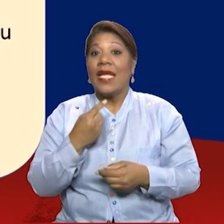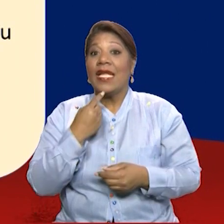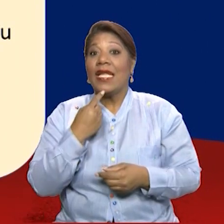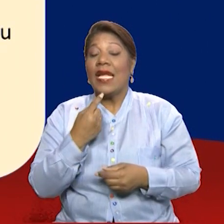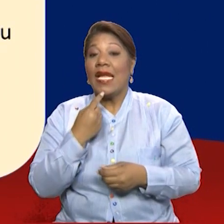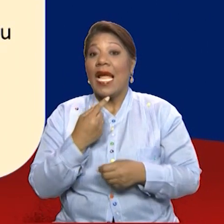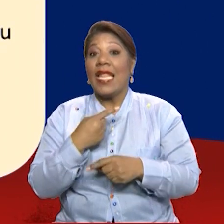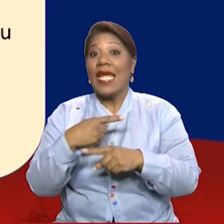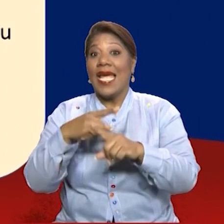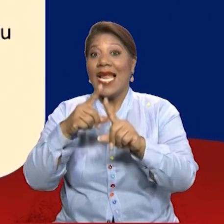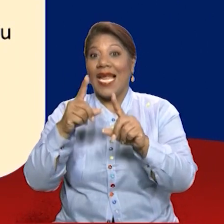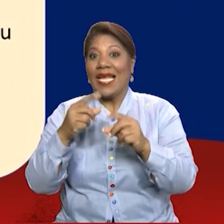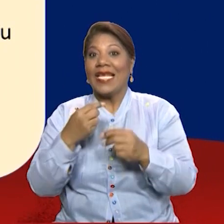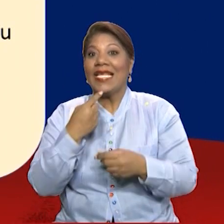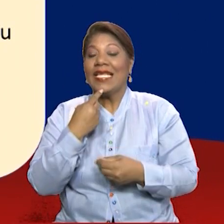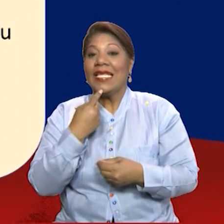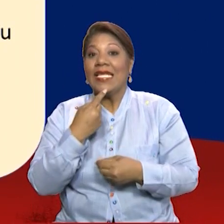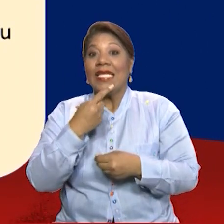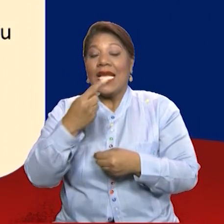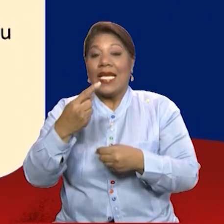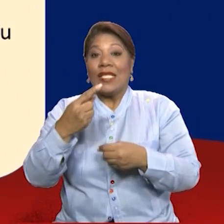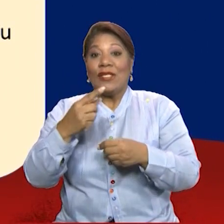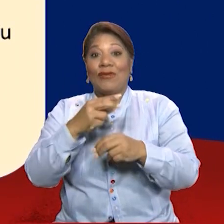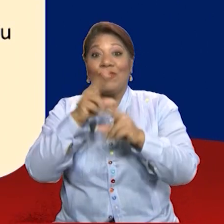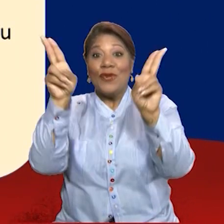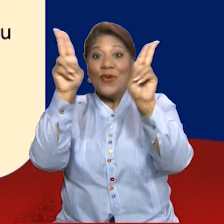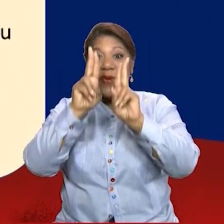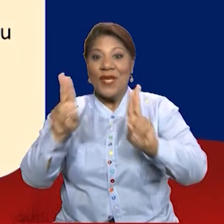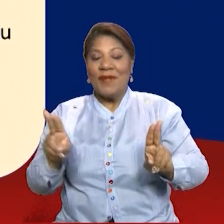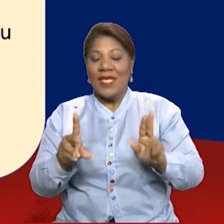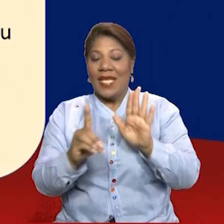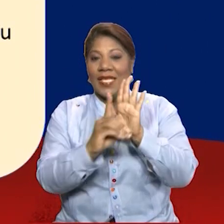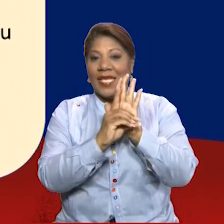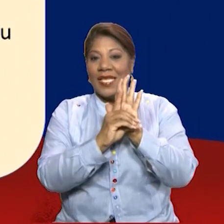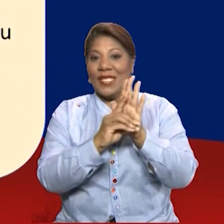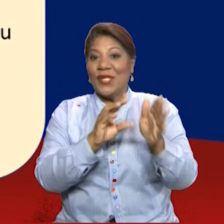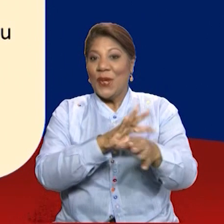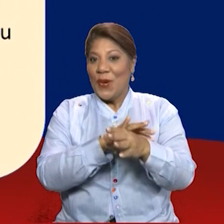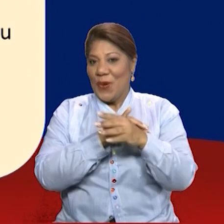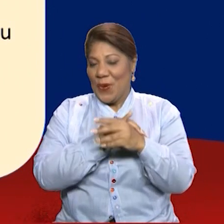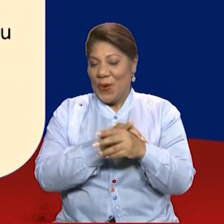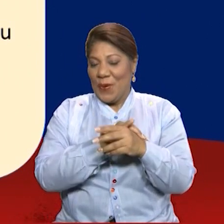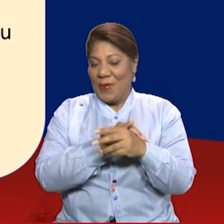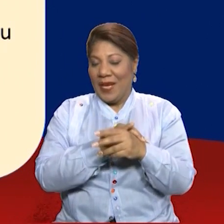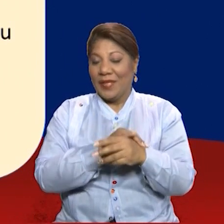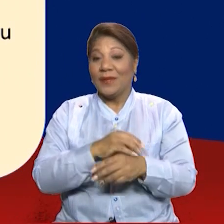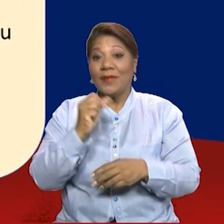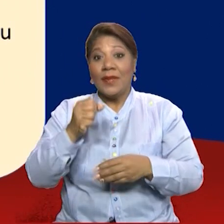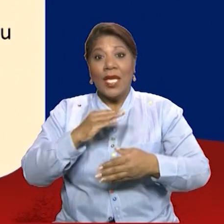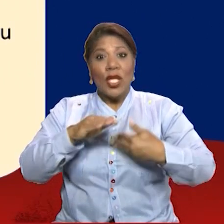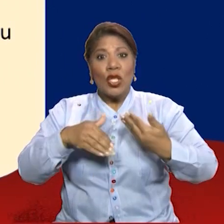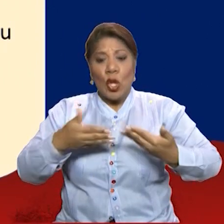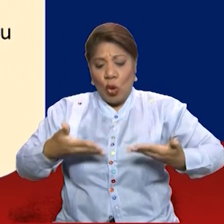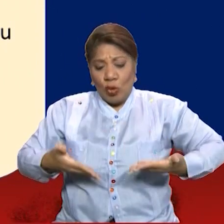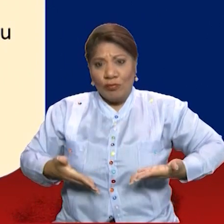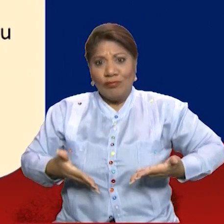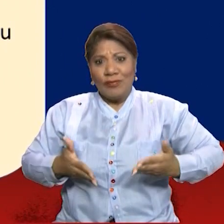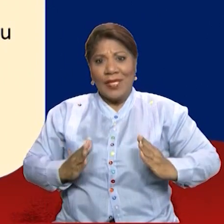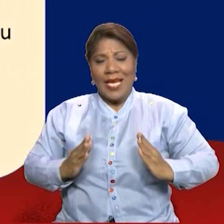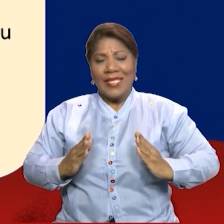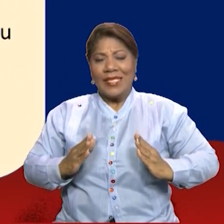los Derechos Humanos. Todos los seres humanos nacen libres e iguales en dignidad.